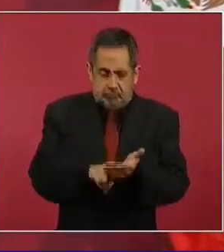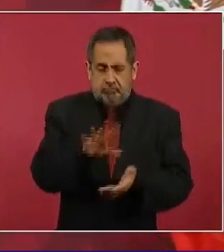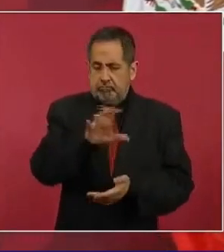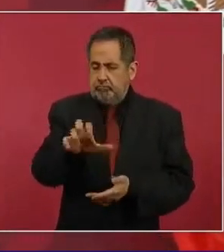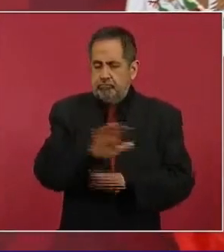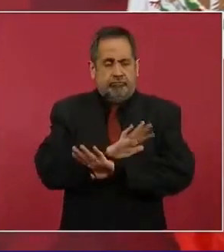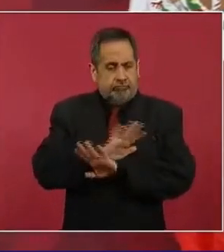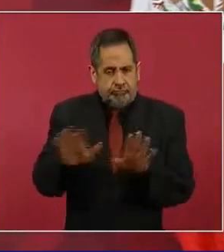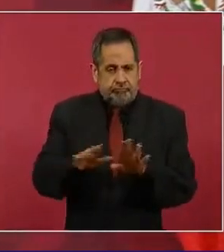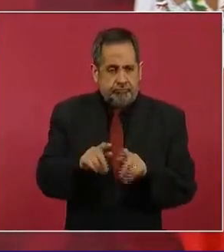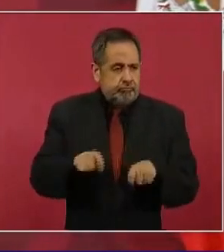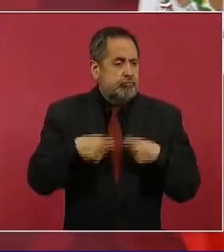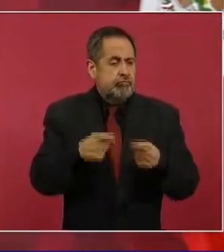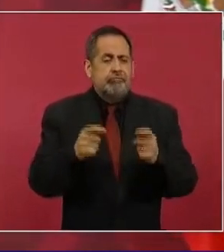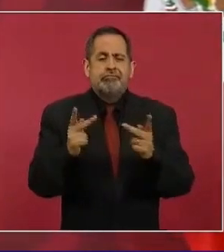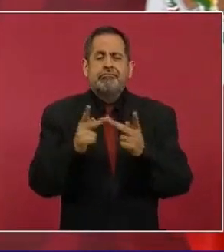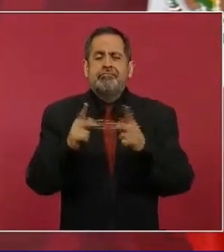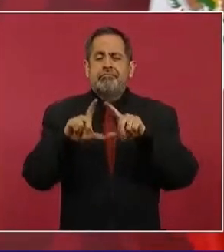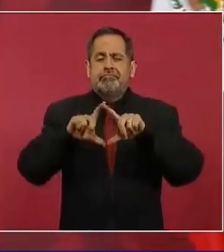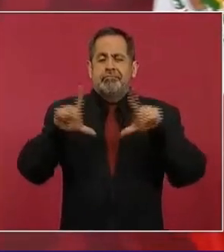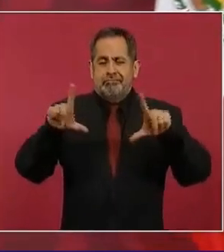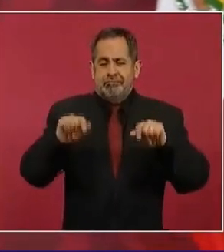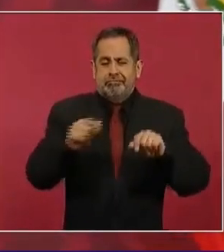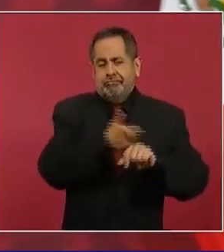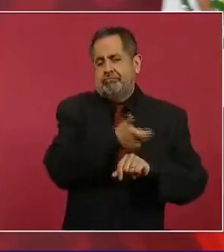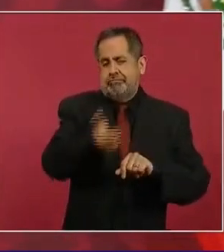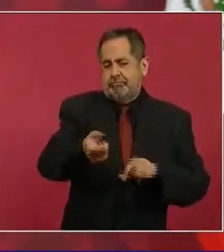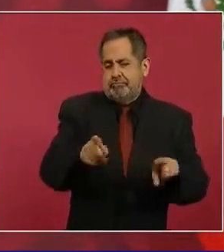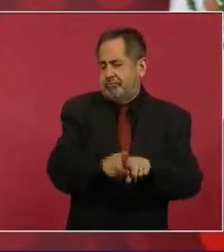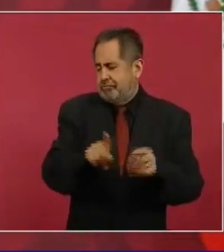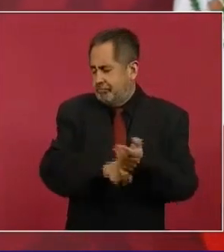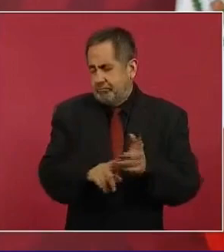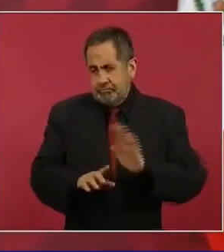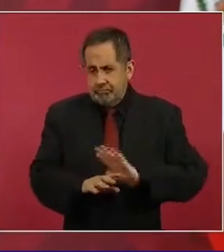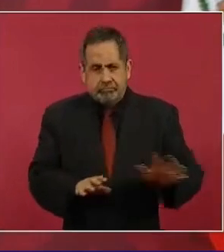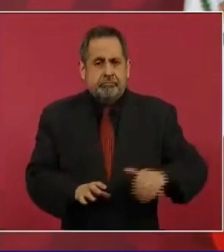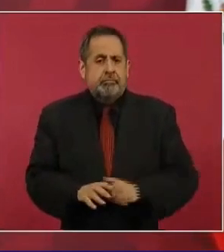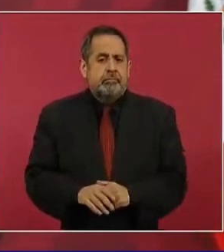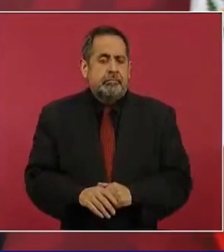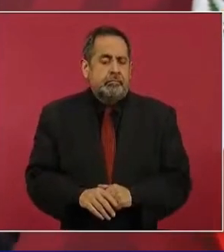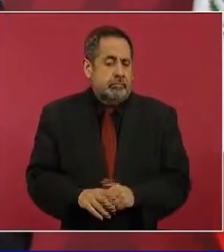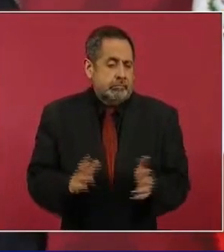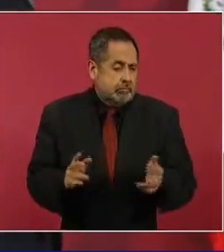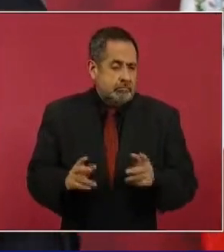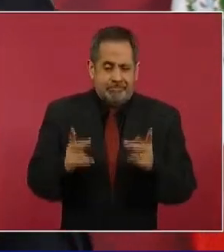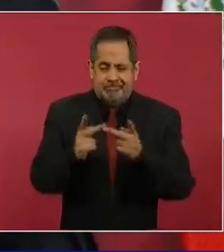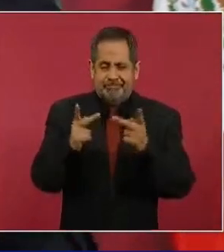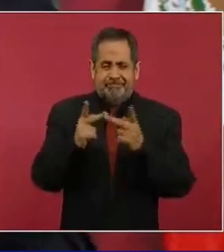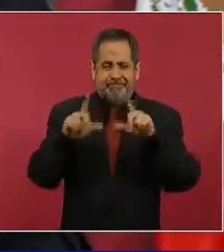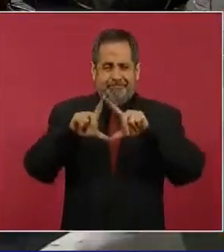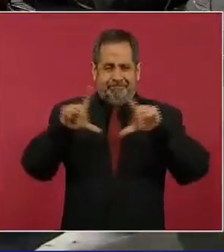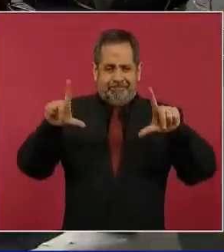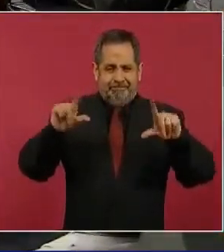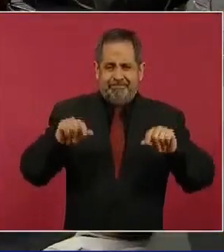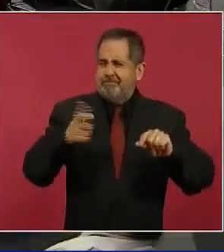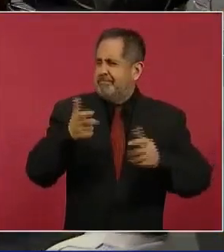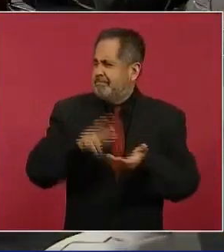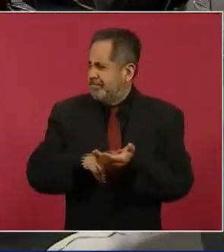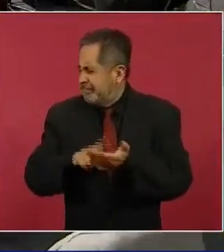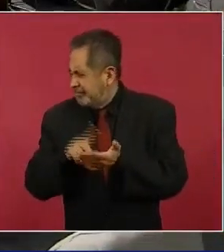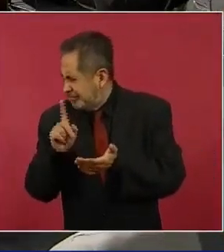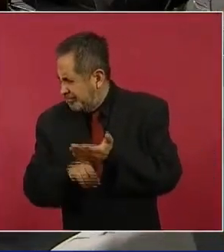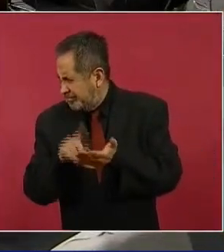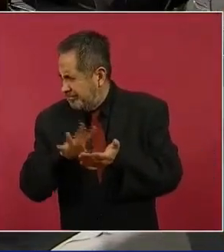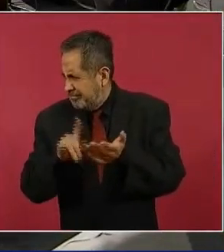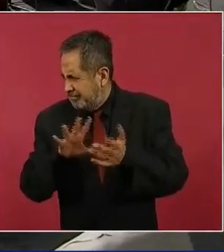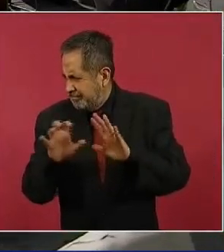y la placa, que se tiene que pagar en el estado, pero la placa creo que cuesta mil, mil